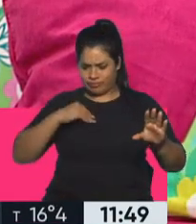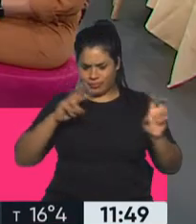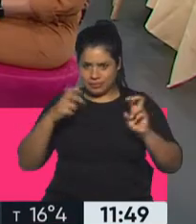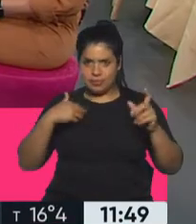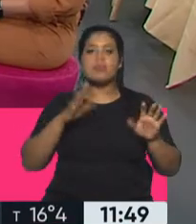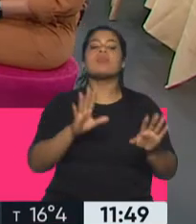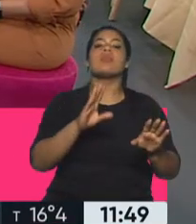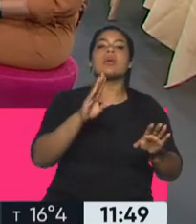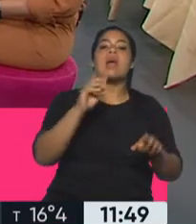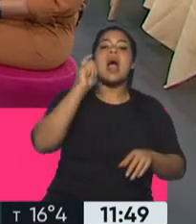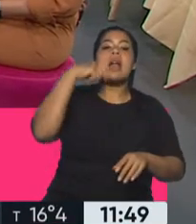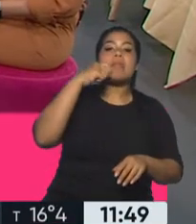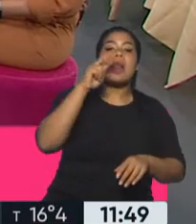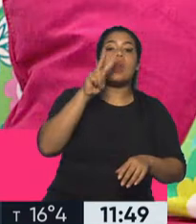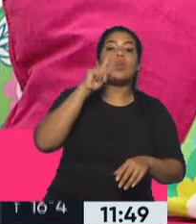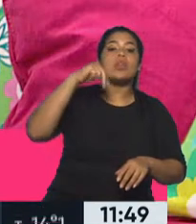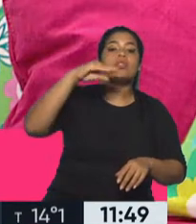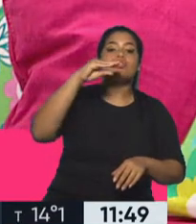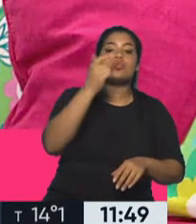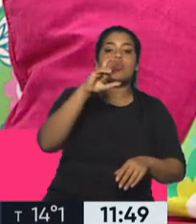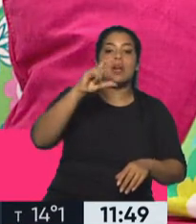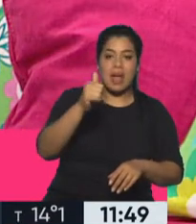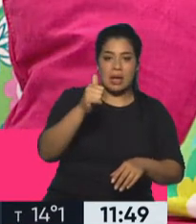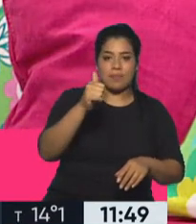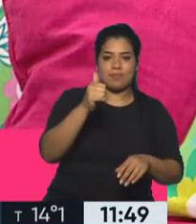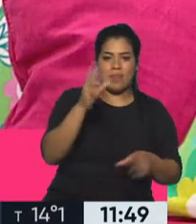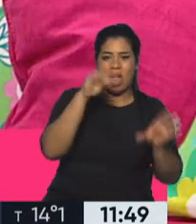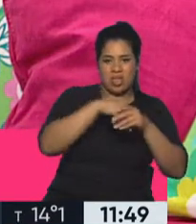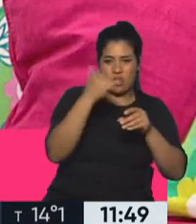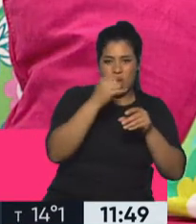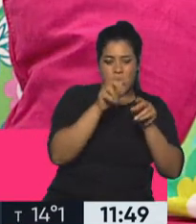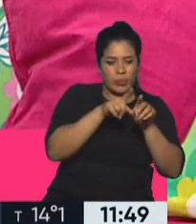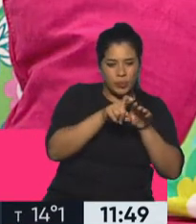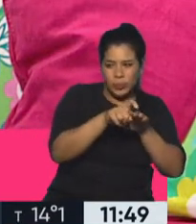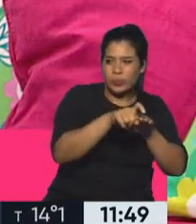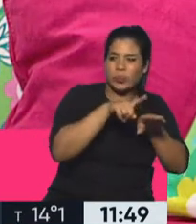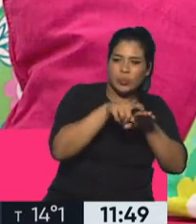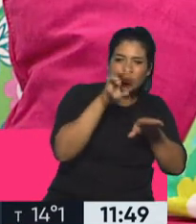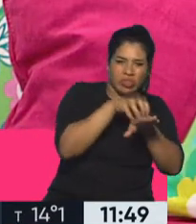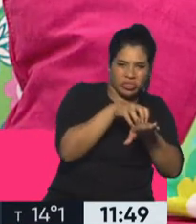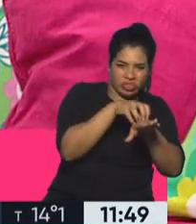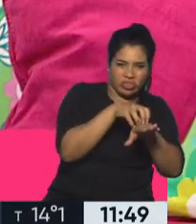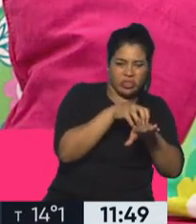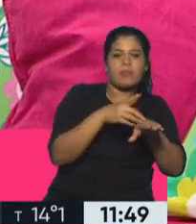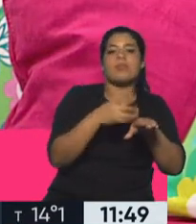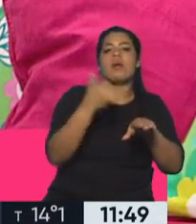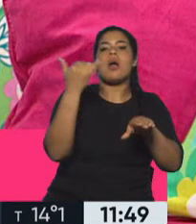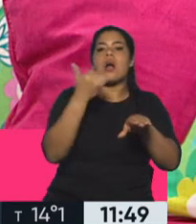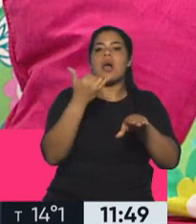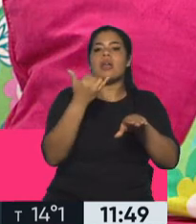transportadora del parásito. Ah, bueno, y desde entonces, el parásito es un parásito muy astuto